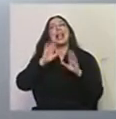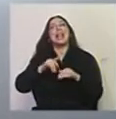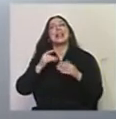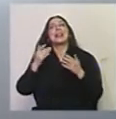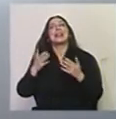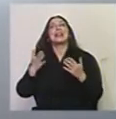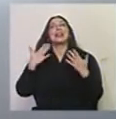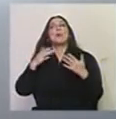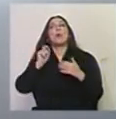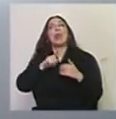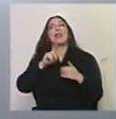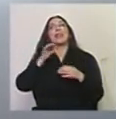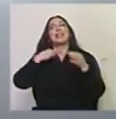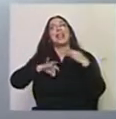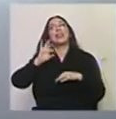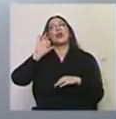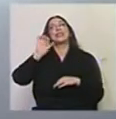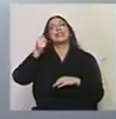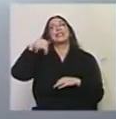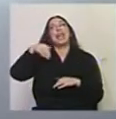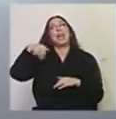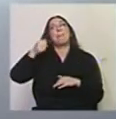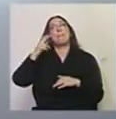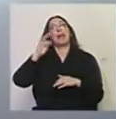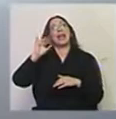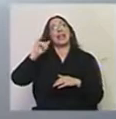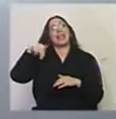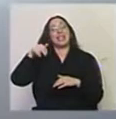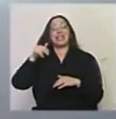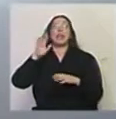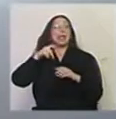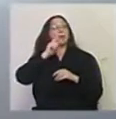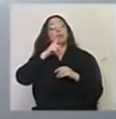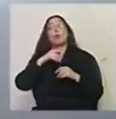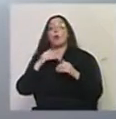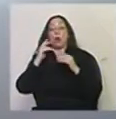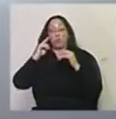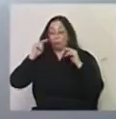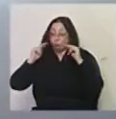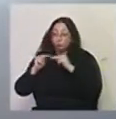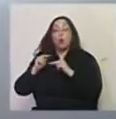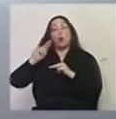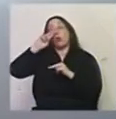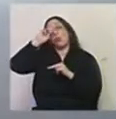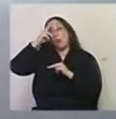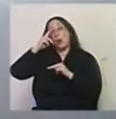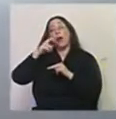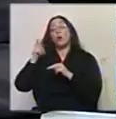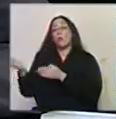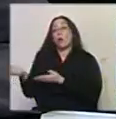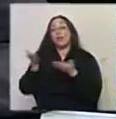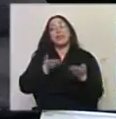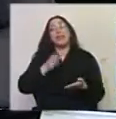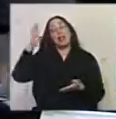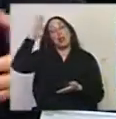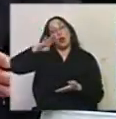el Teatro San Martín, que es un teatro prestigiosísimo, ha puesto foco en Uruguay como su invitado de honor para